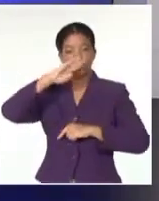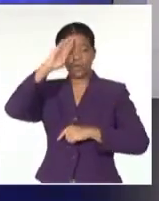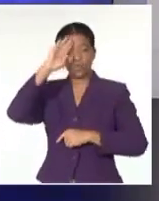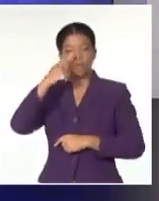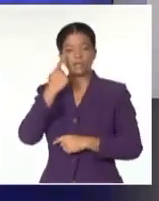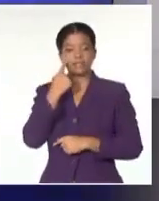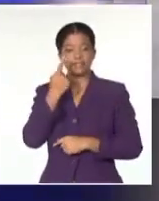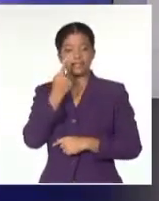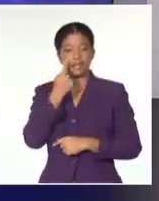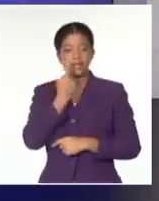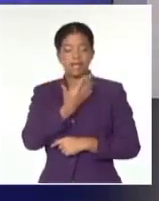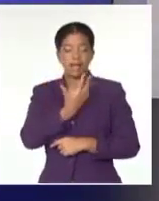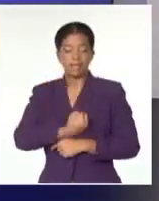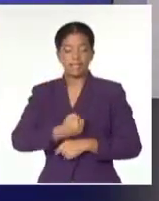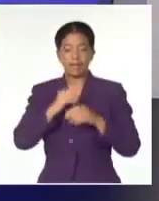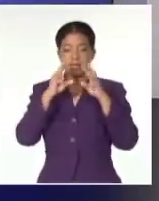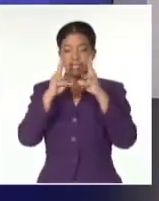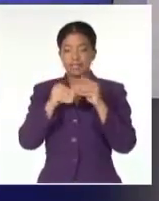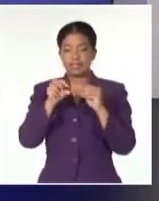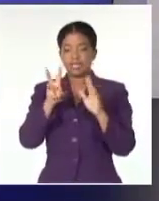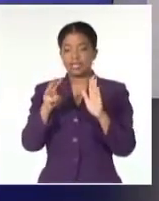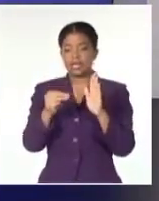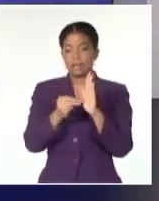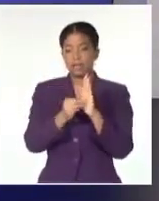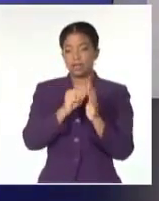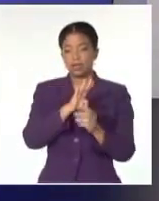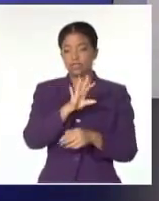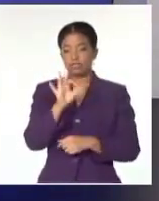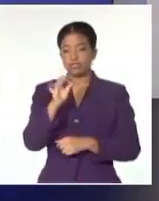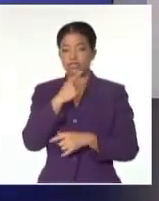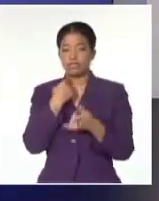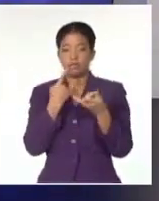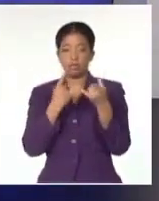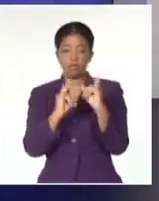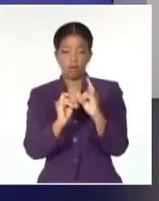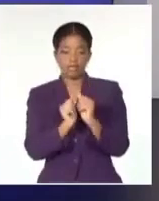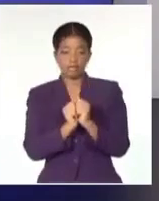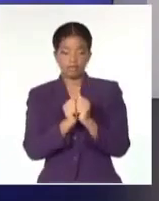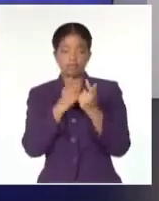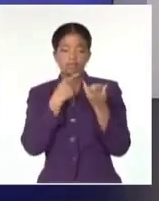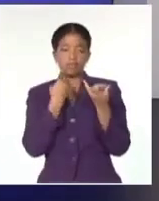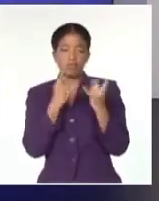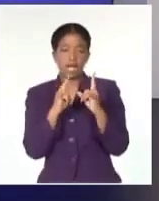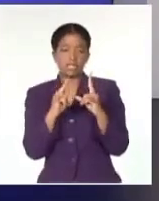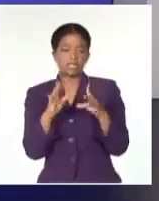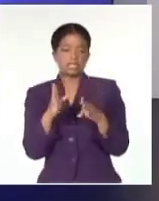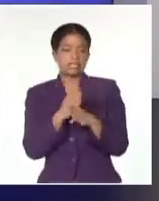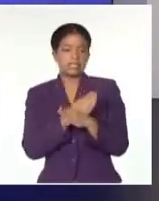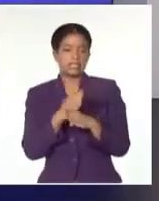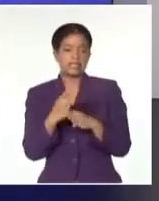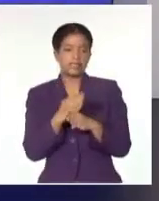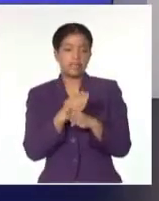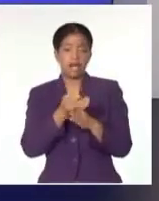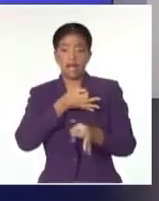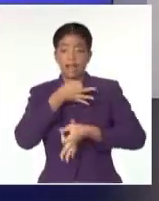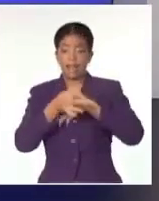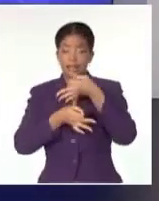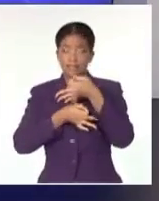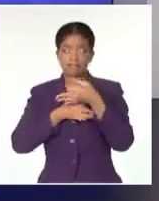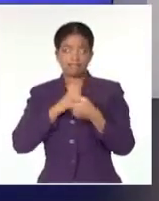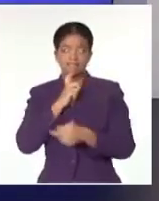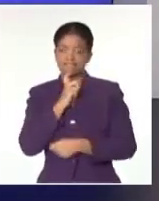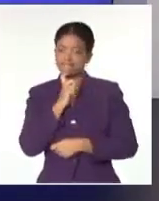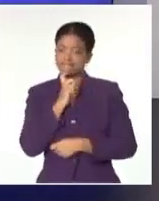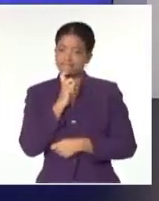lamentable cifra de más de 3.400 muertes. Lo que esas muertes significan no hay manera de describirlo, aun cuando pueda estallar por